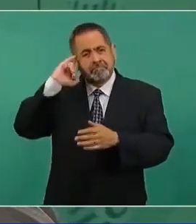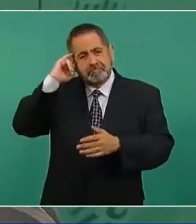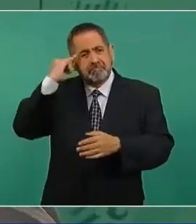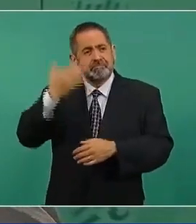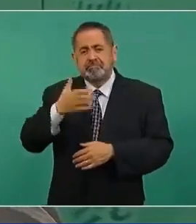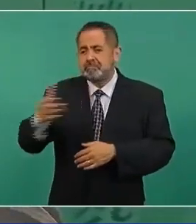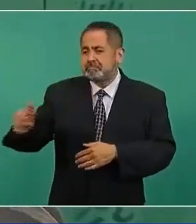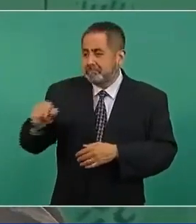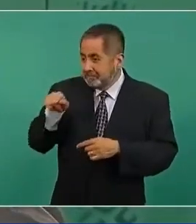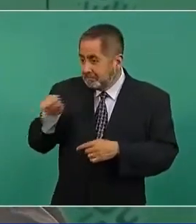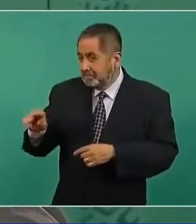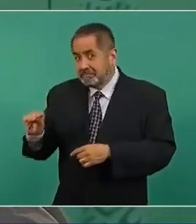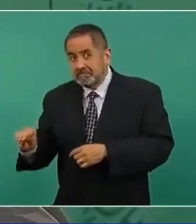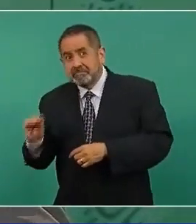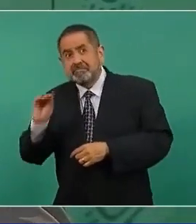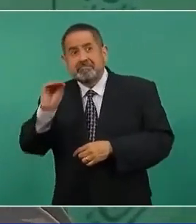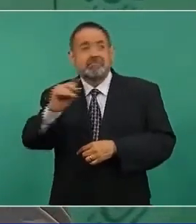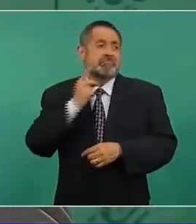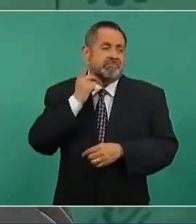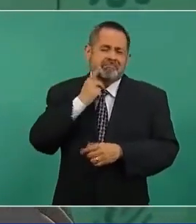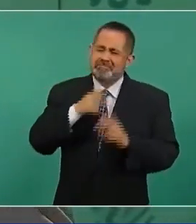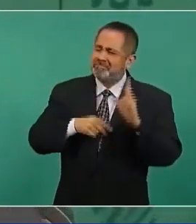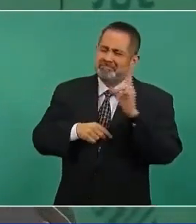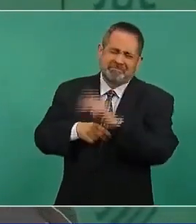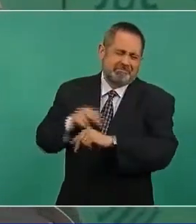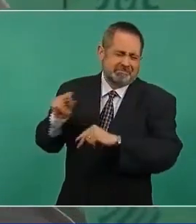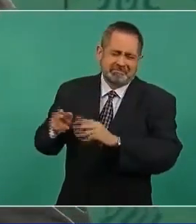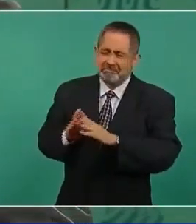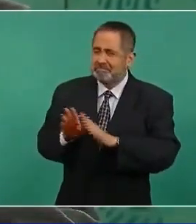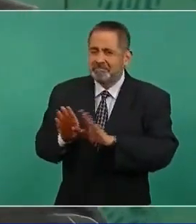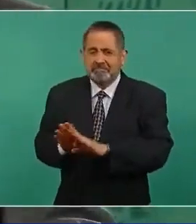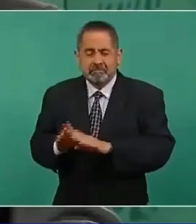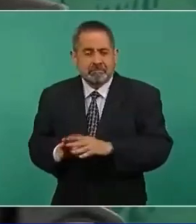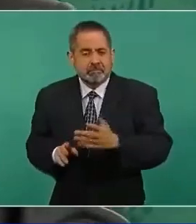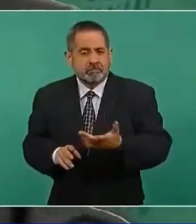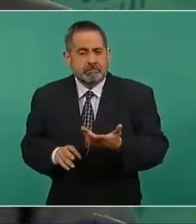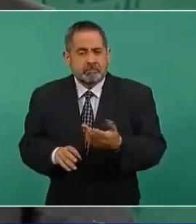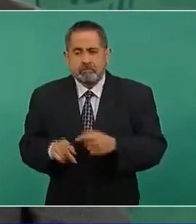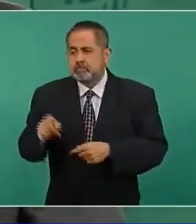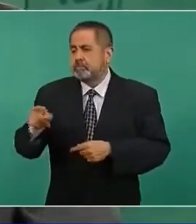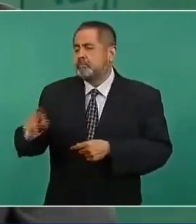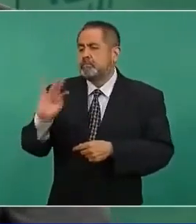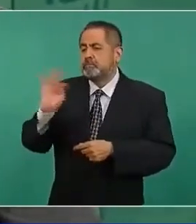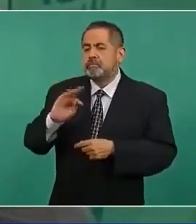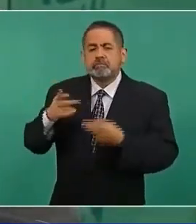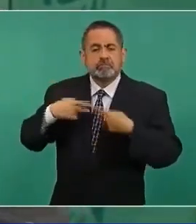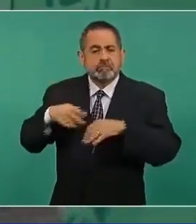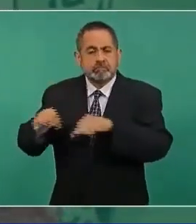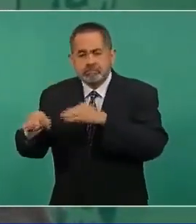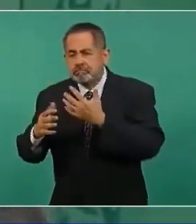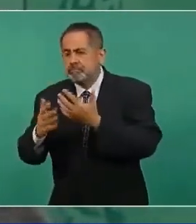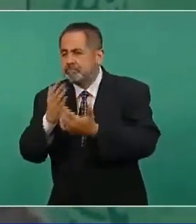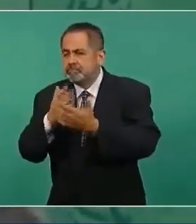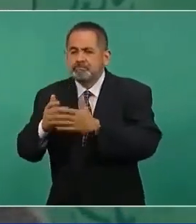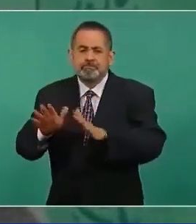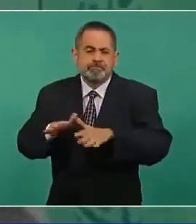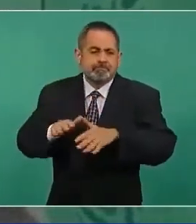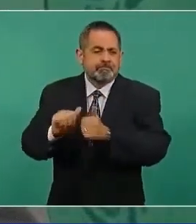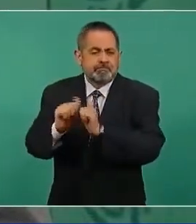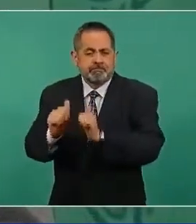un obrero, un una artesana, una indígena,